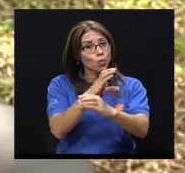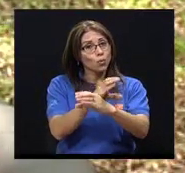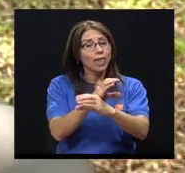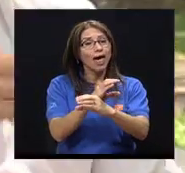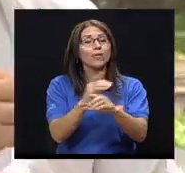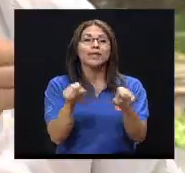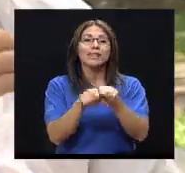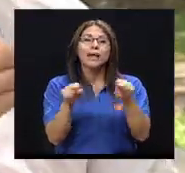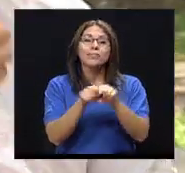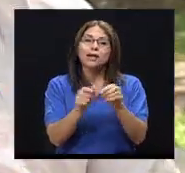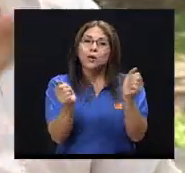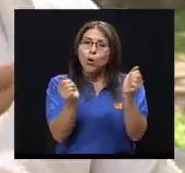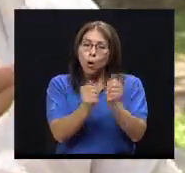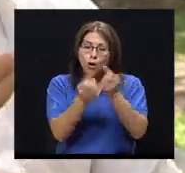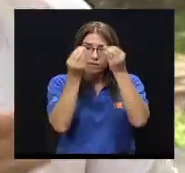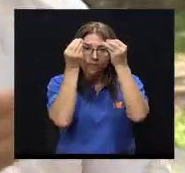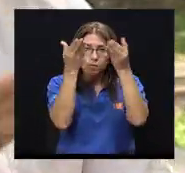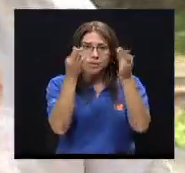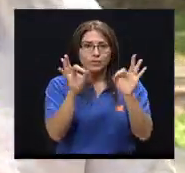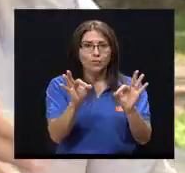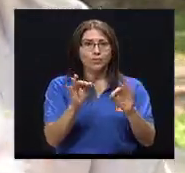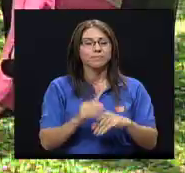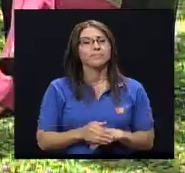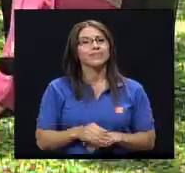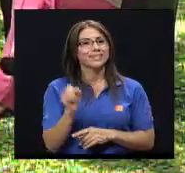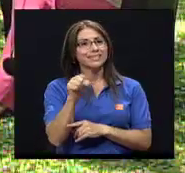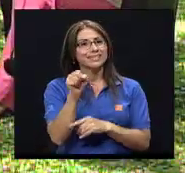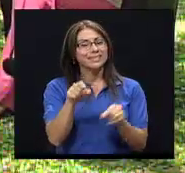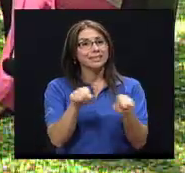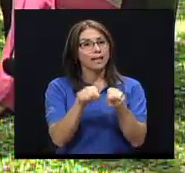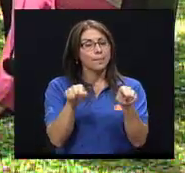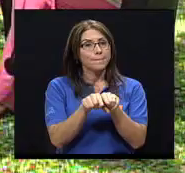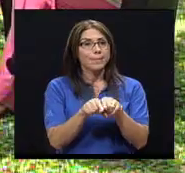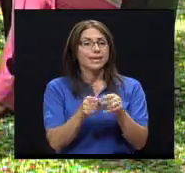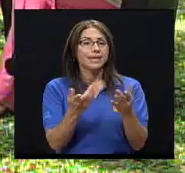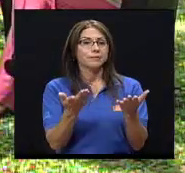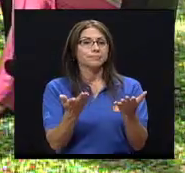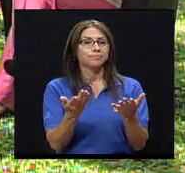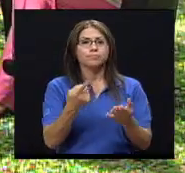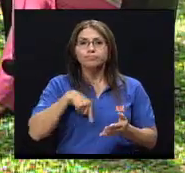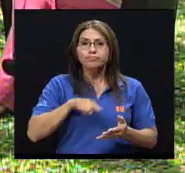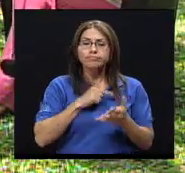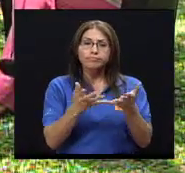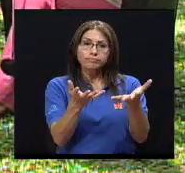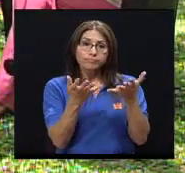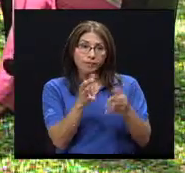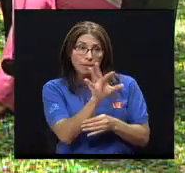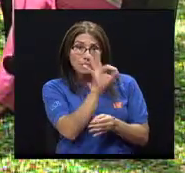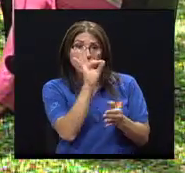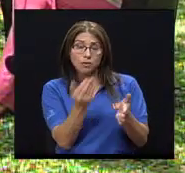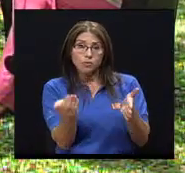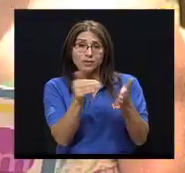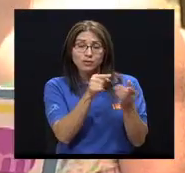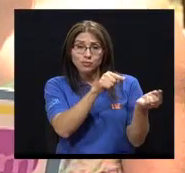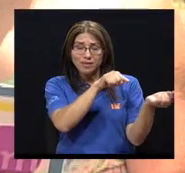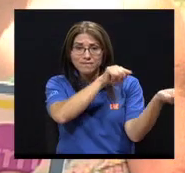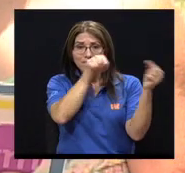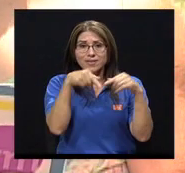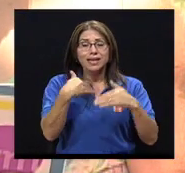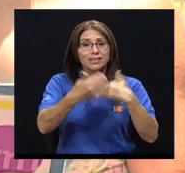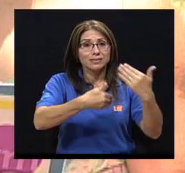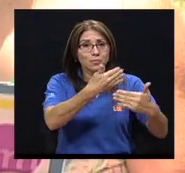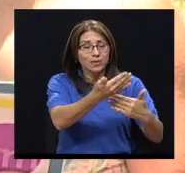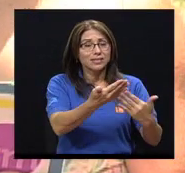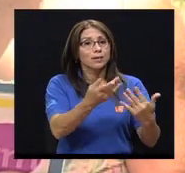con cuidado y bajo información, María del Mar. Claro, y también Priscila, por eso queremos desde ya invitarla, para que nos vuelva a acompañar